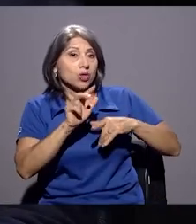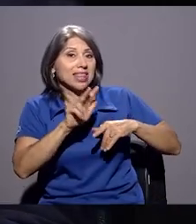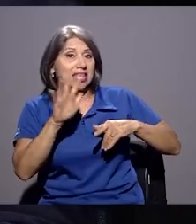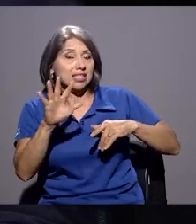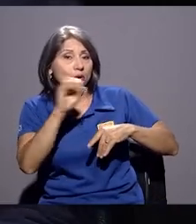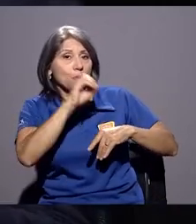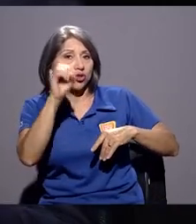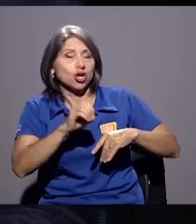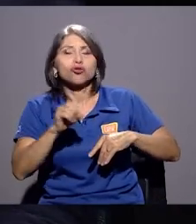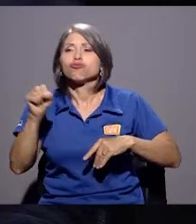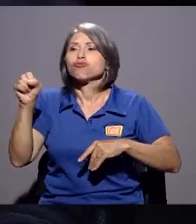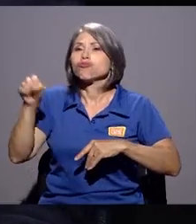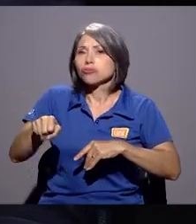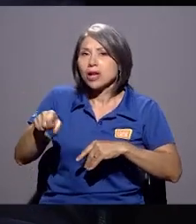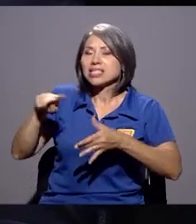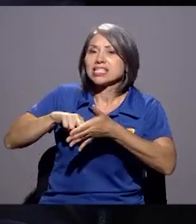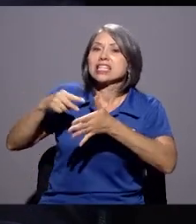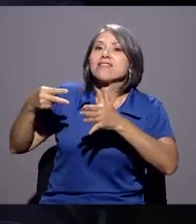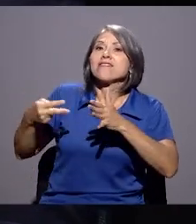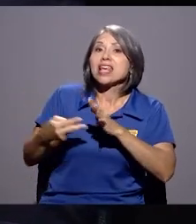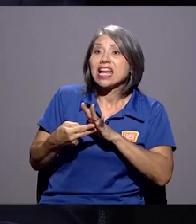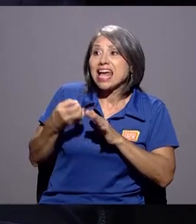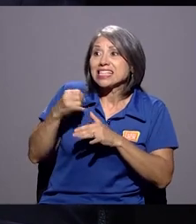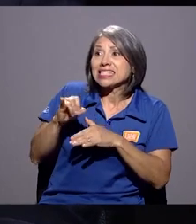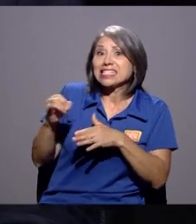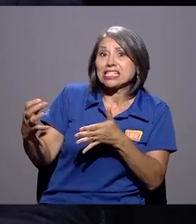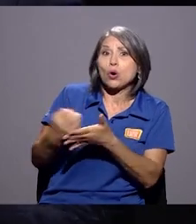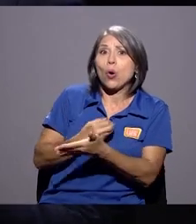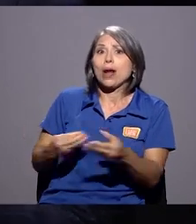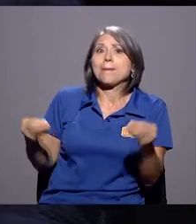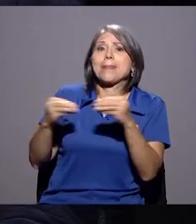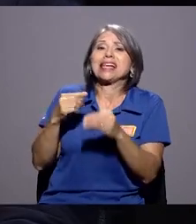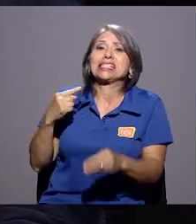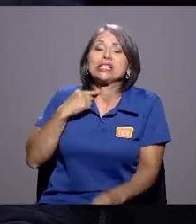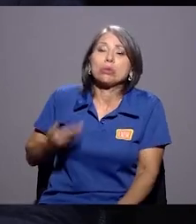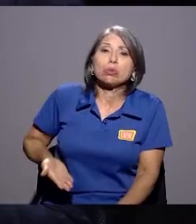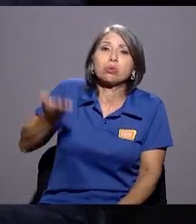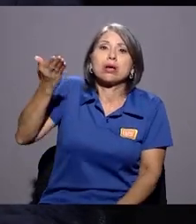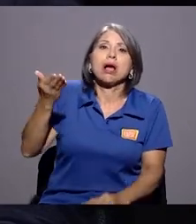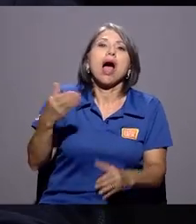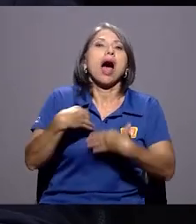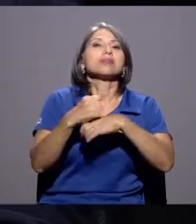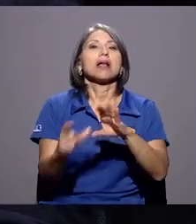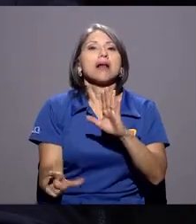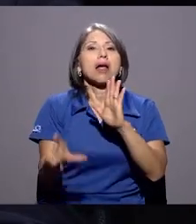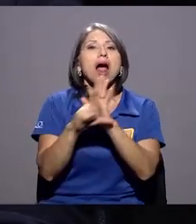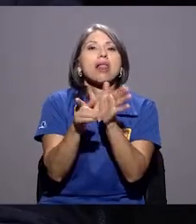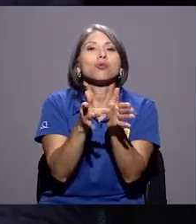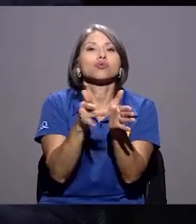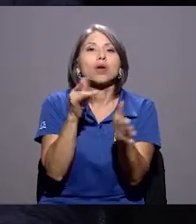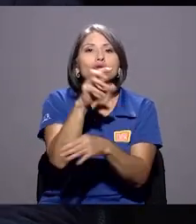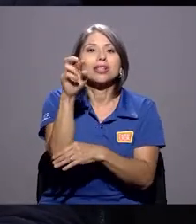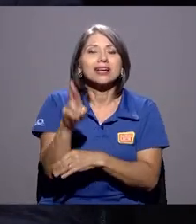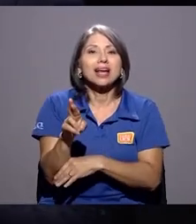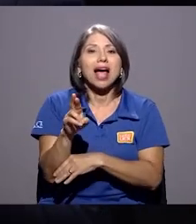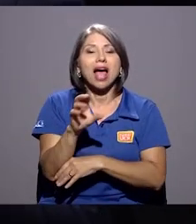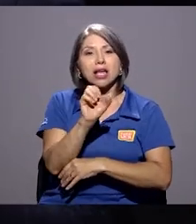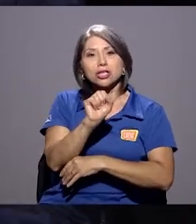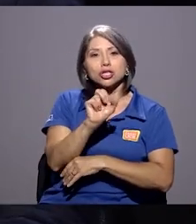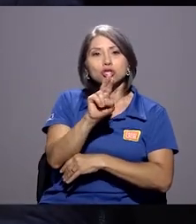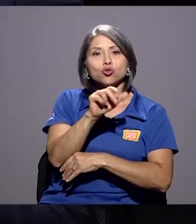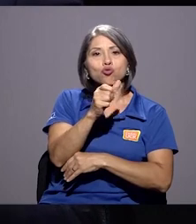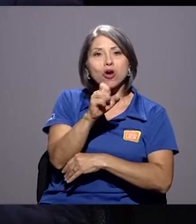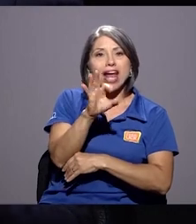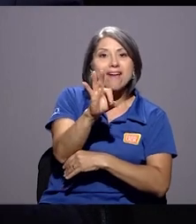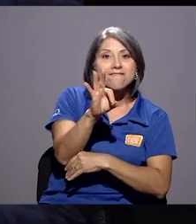significaría legalizar la usura en Costa Rica. A la SUGEF y al Banco Central, de verdad, se les